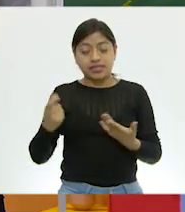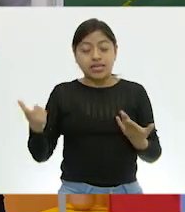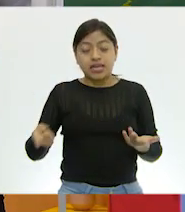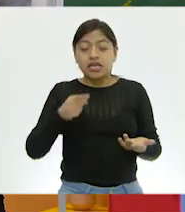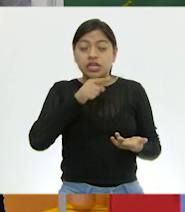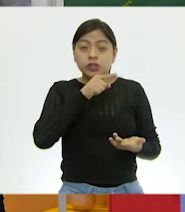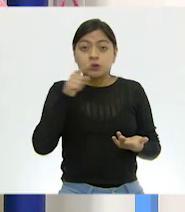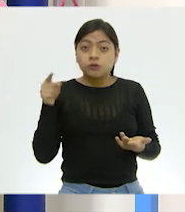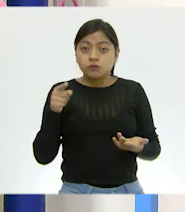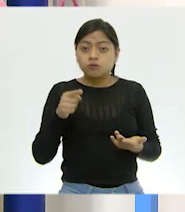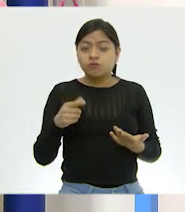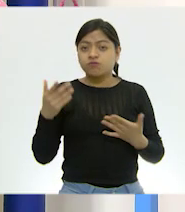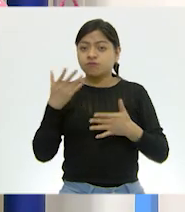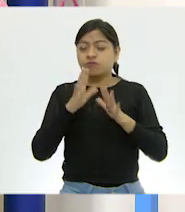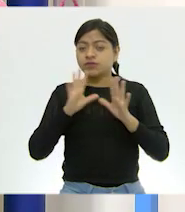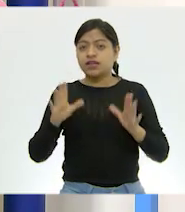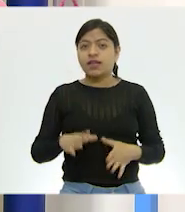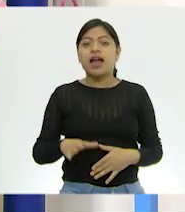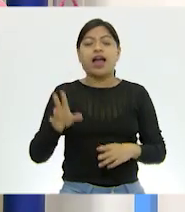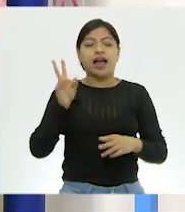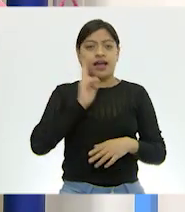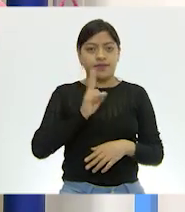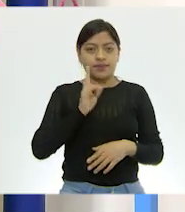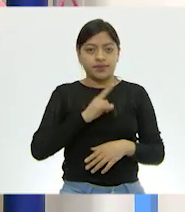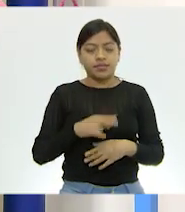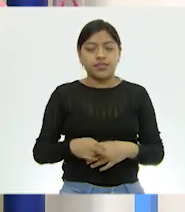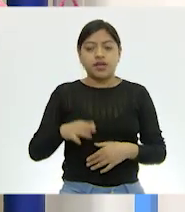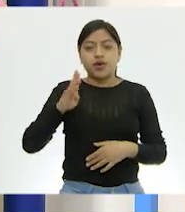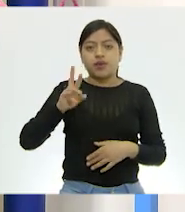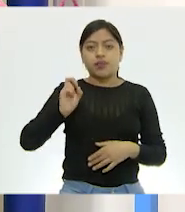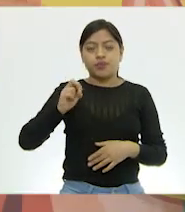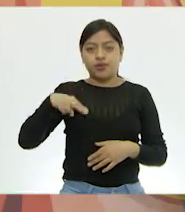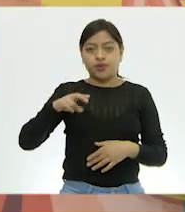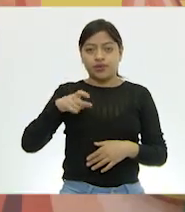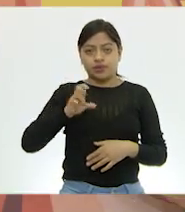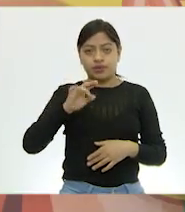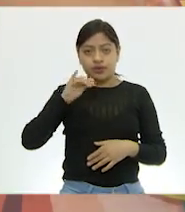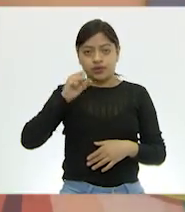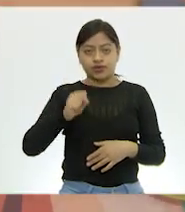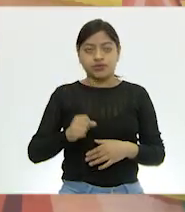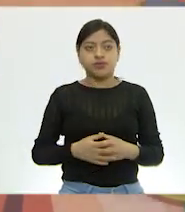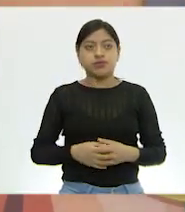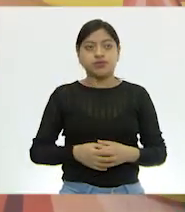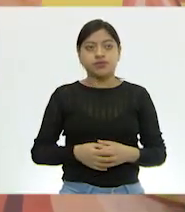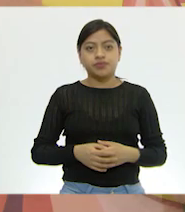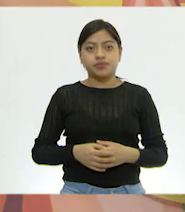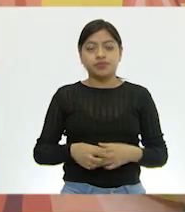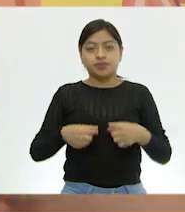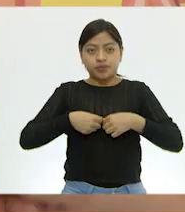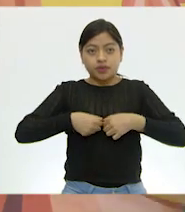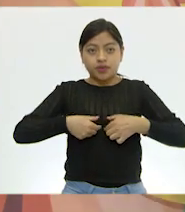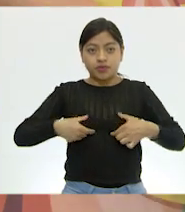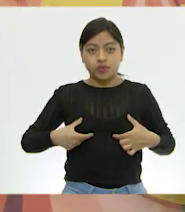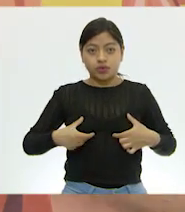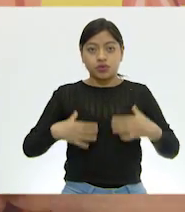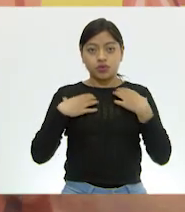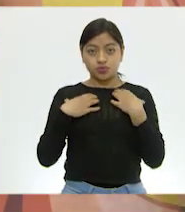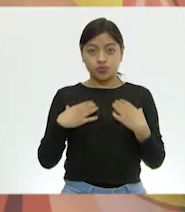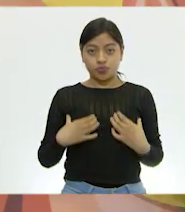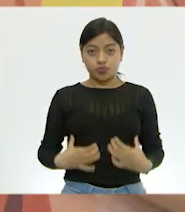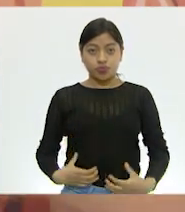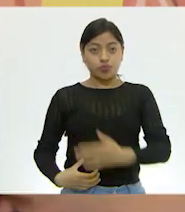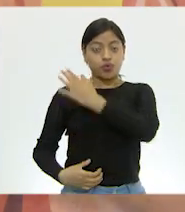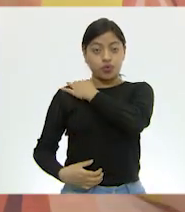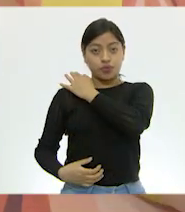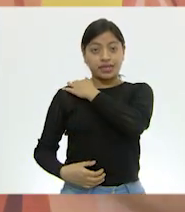confundirnos, ¿nos podrías ayudar a señalar los bronquios? Sí. Bronquios. ¿Y los pulmones? Pulmones. Muy bien. Si te